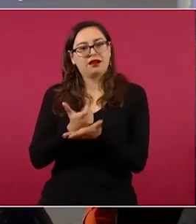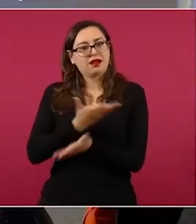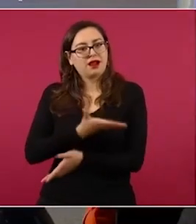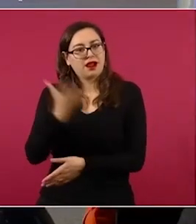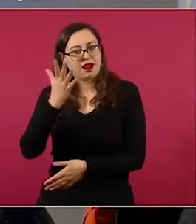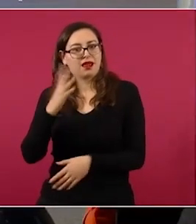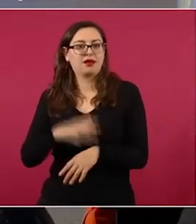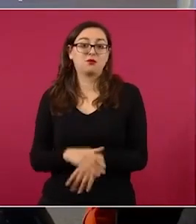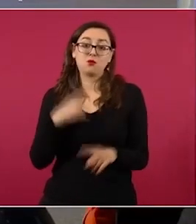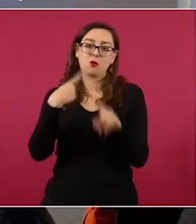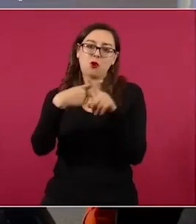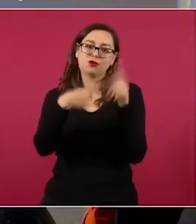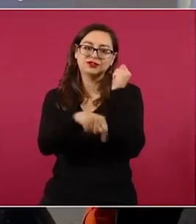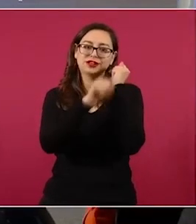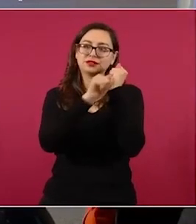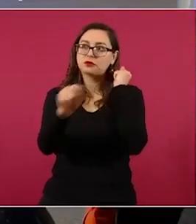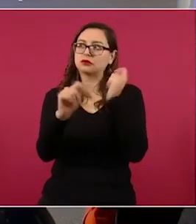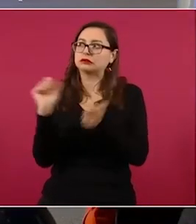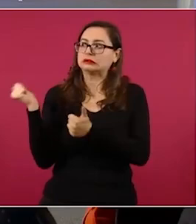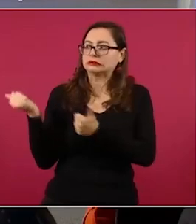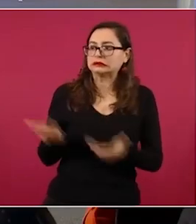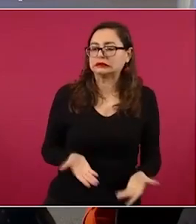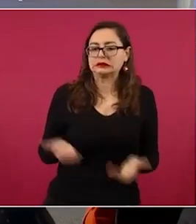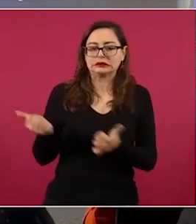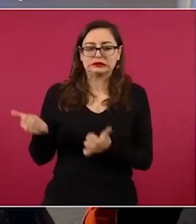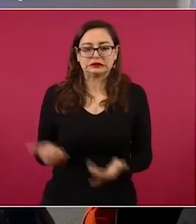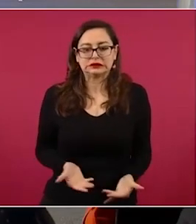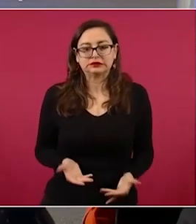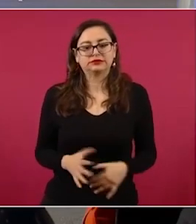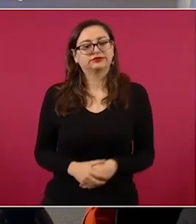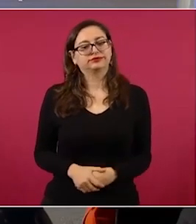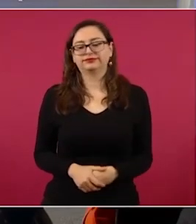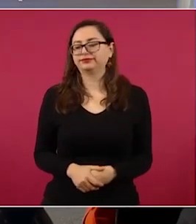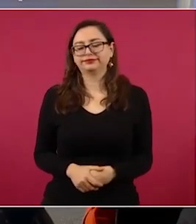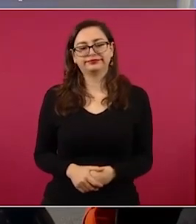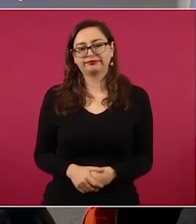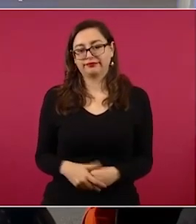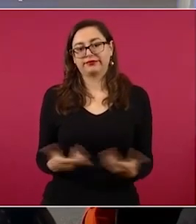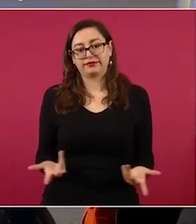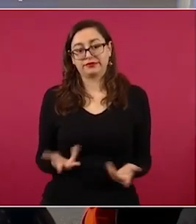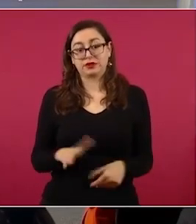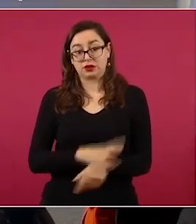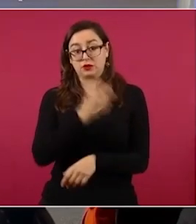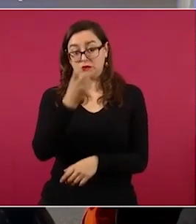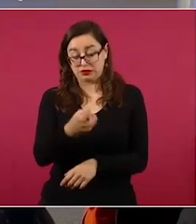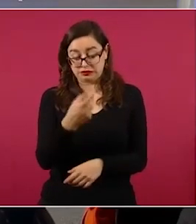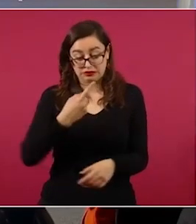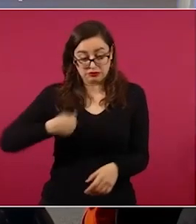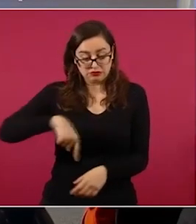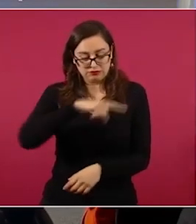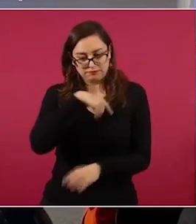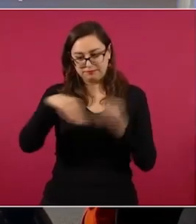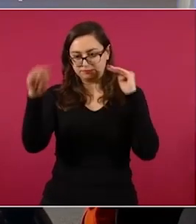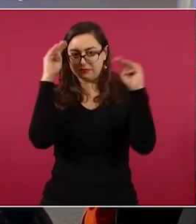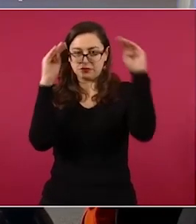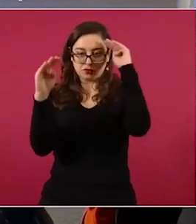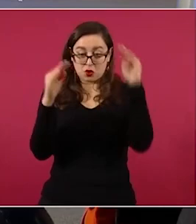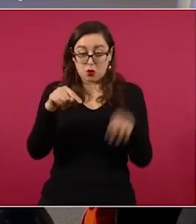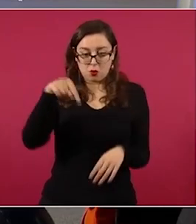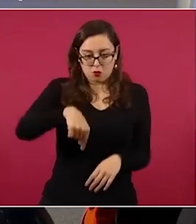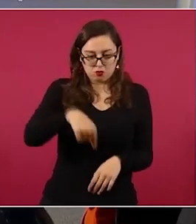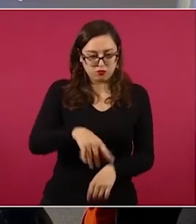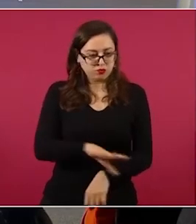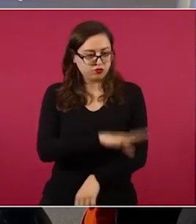Por eso tenemos que ir a la autosuficiencia alimentaria, como lo estamos haciendo con los